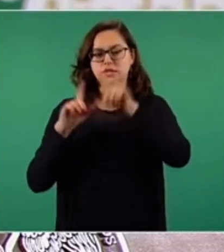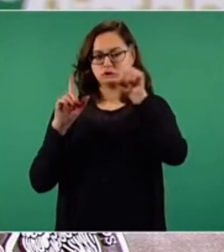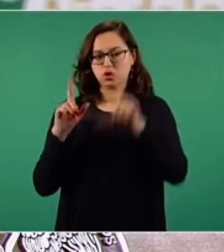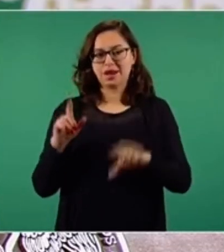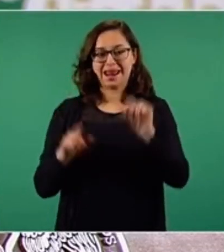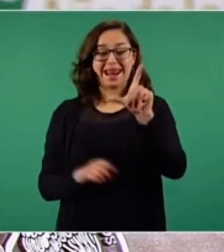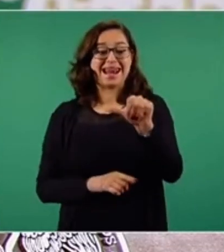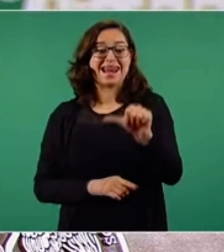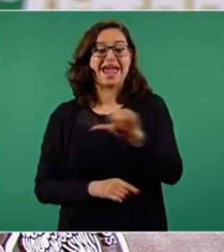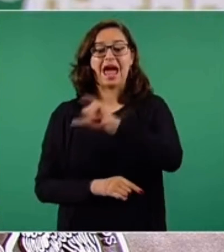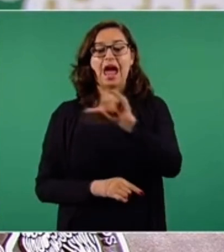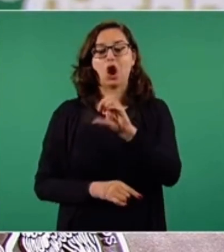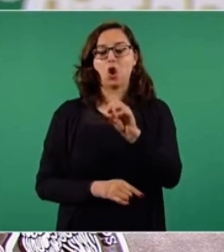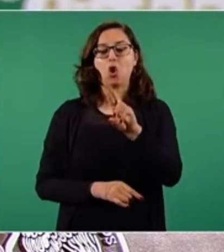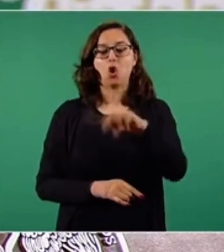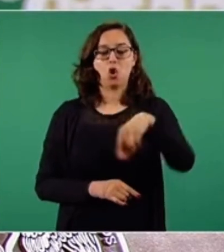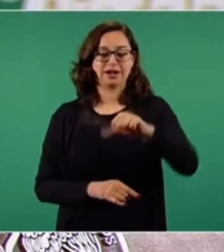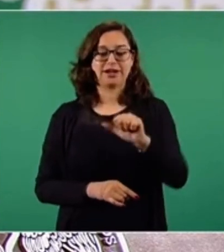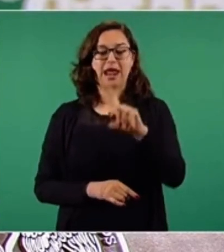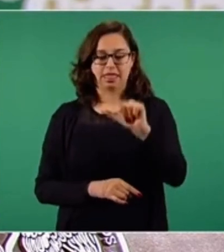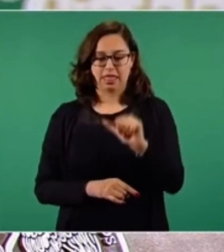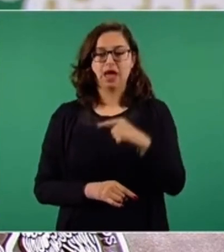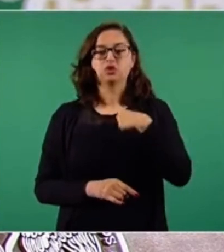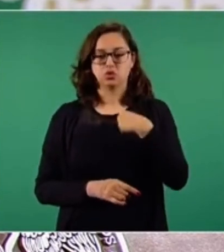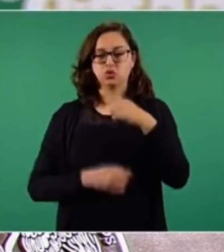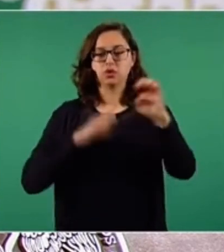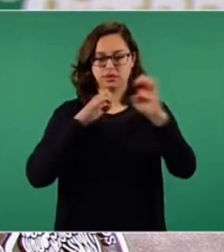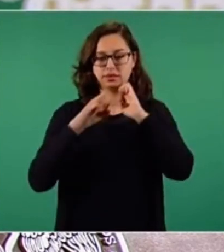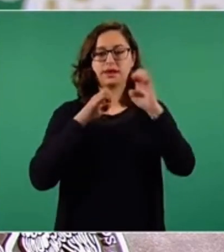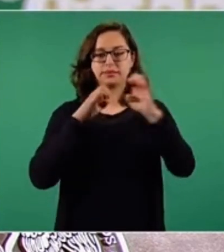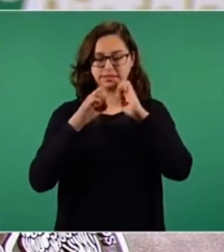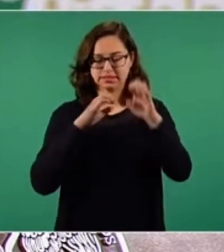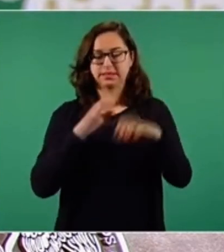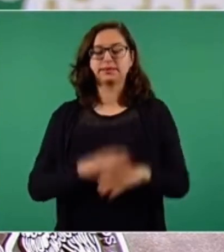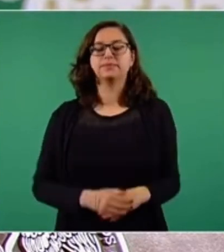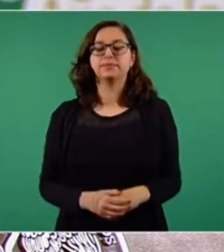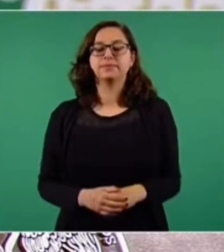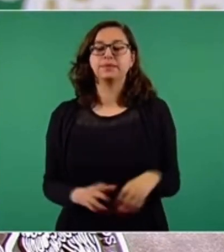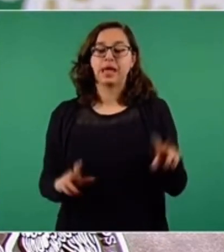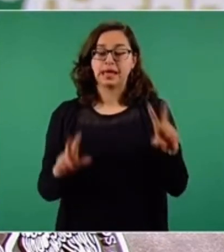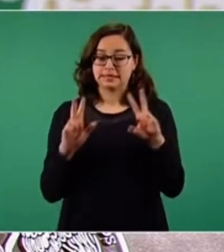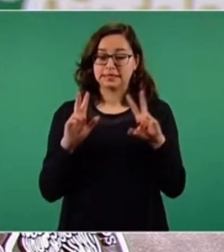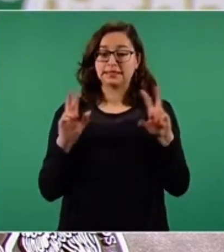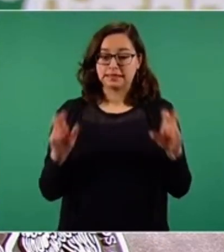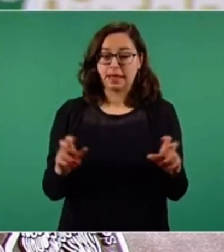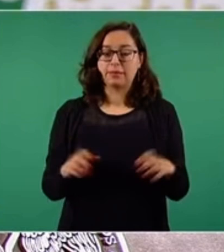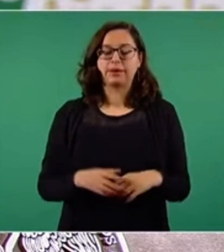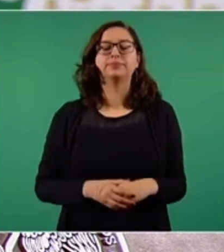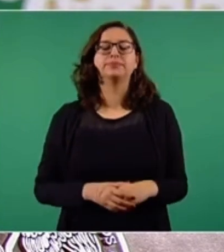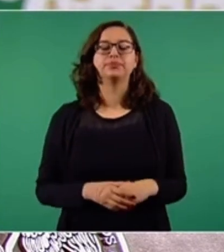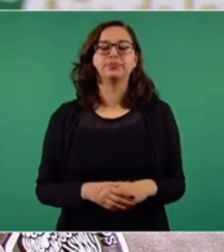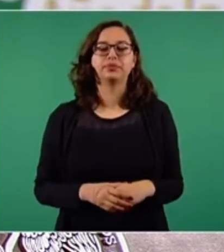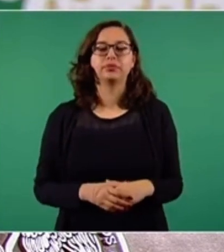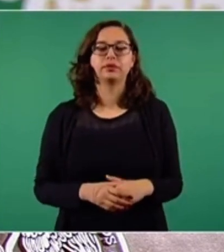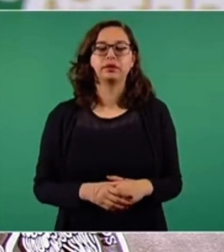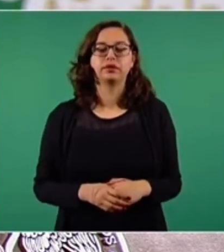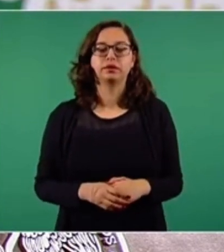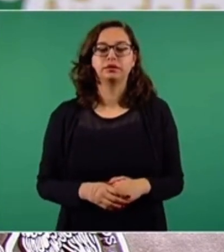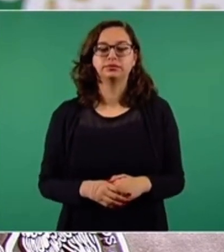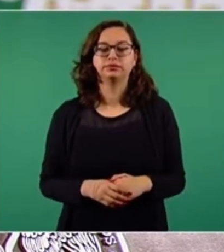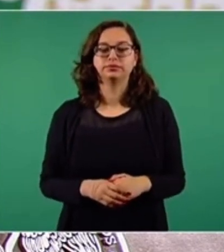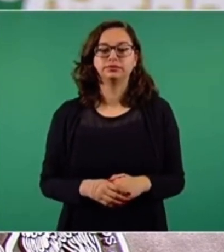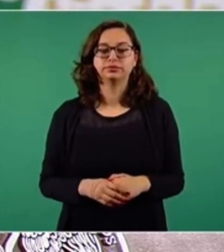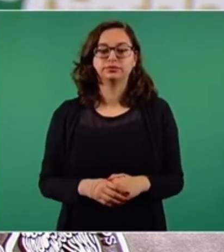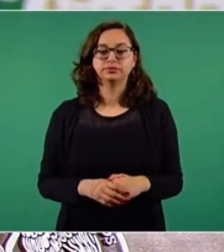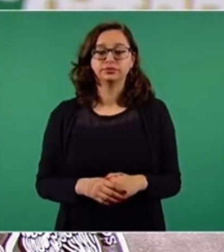justamente me refería a este tema, que lo comento. La vacunación